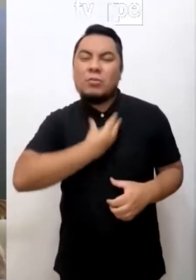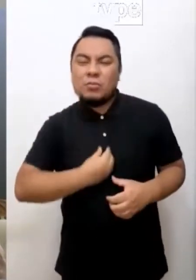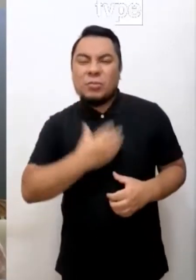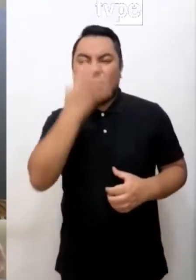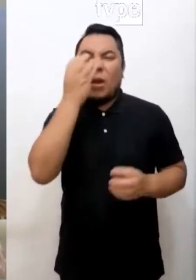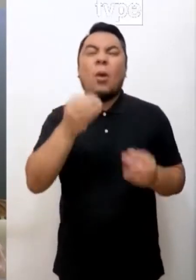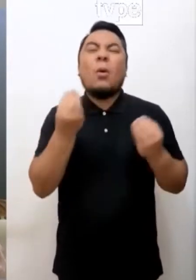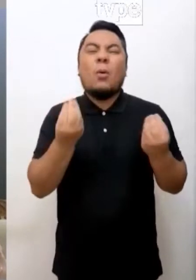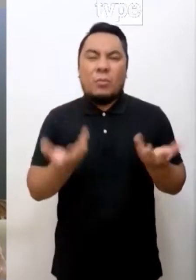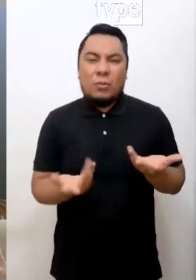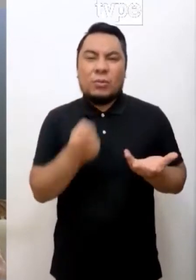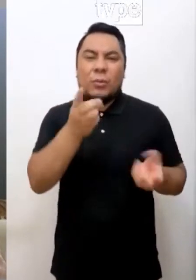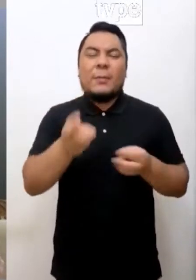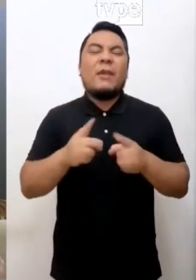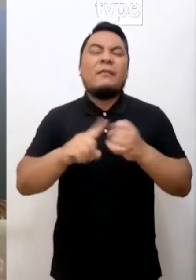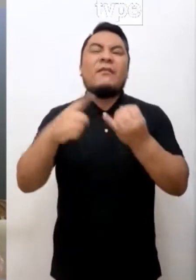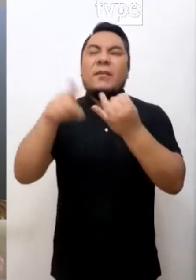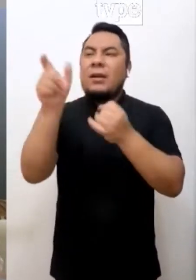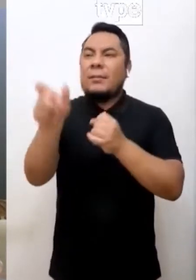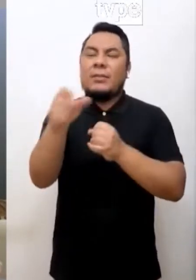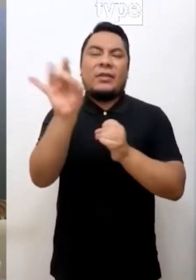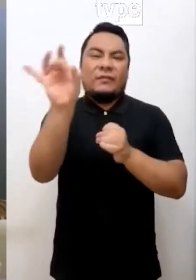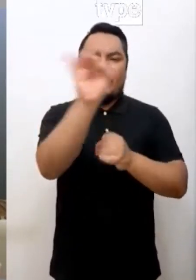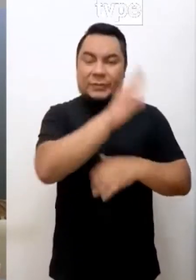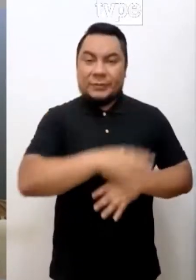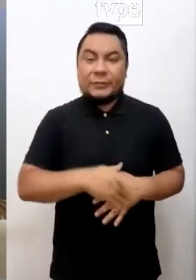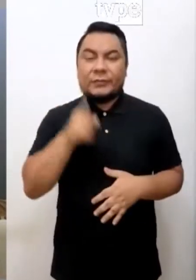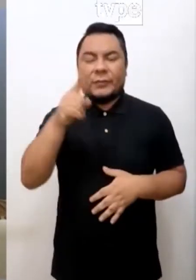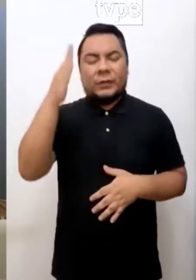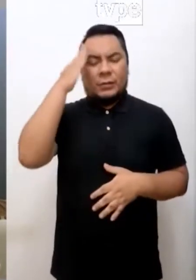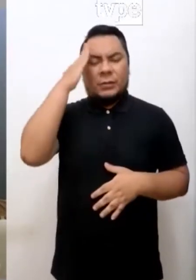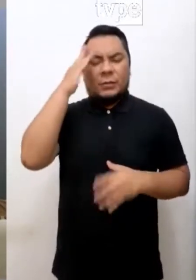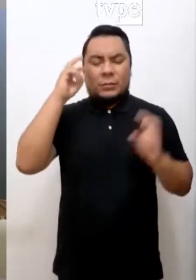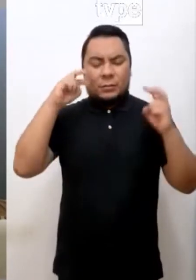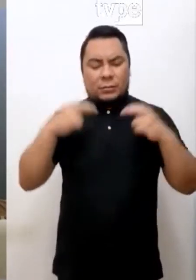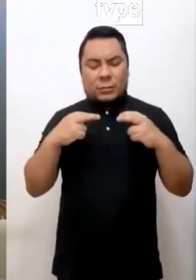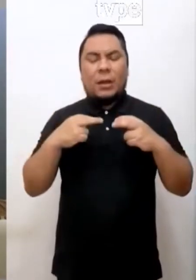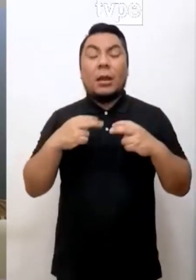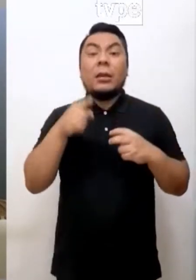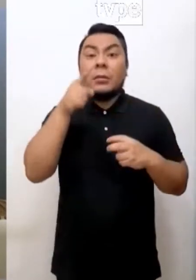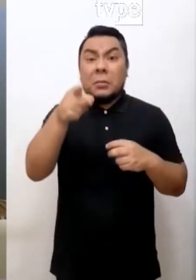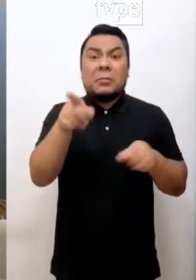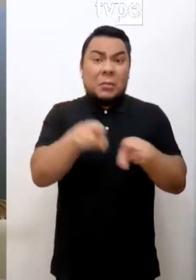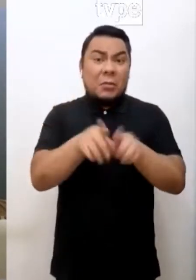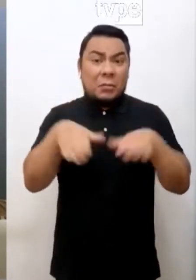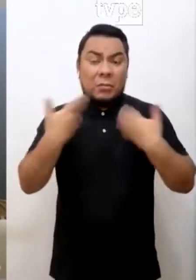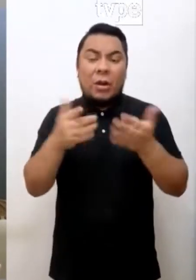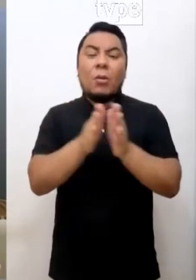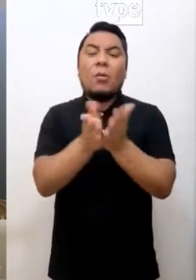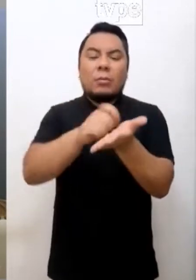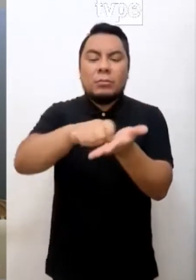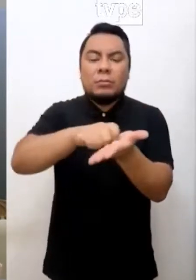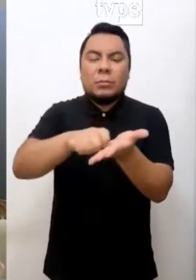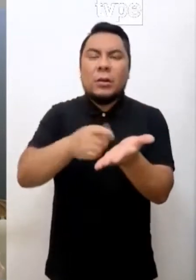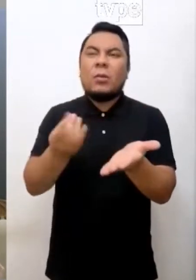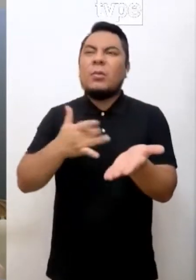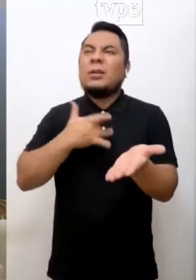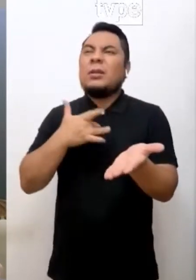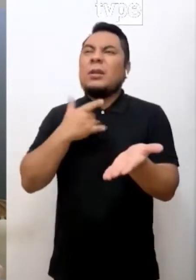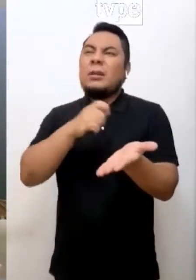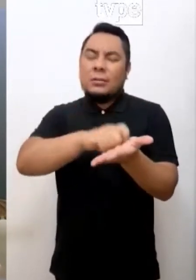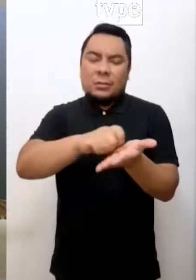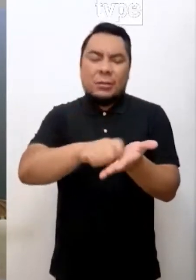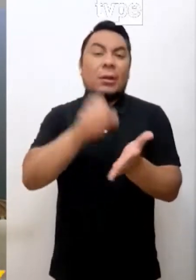cardiovasculares? Entonces, es importante hacerlo y es posible, si es posible registrar en un cuaderno de sensaciones, cuáles son los